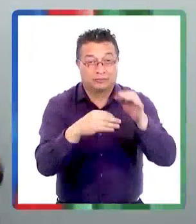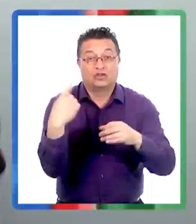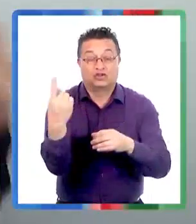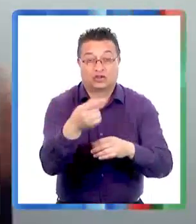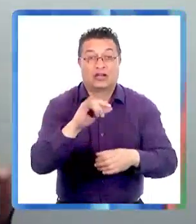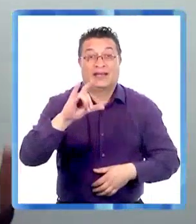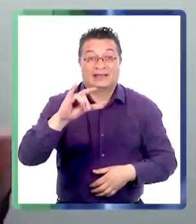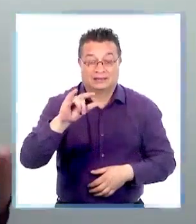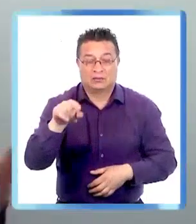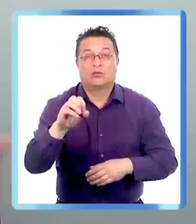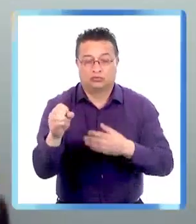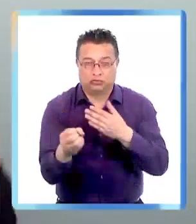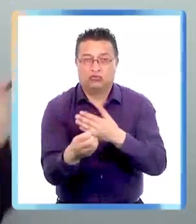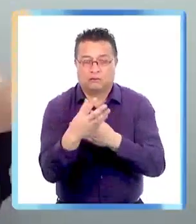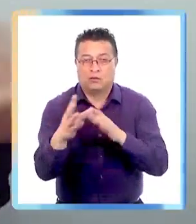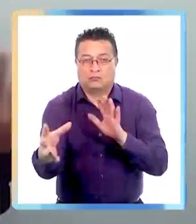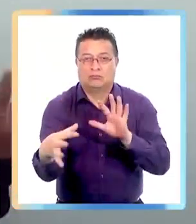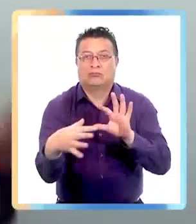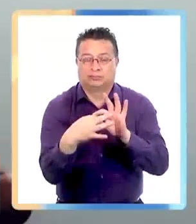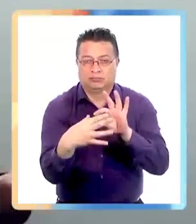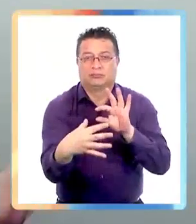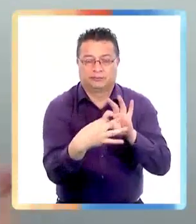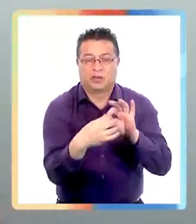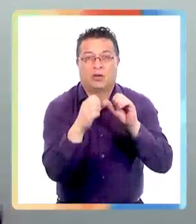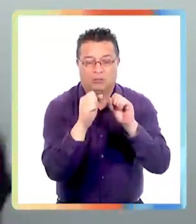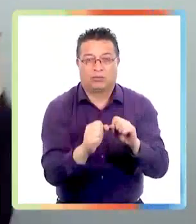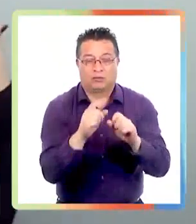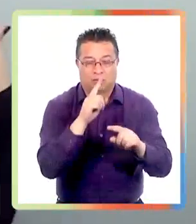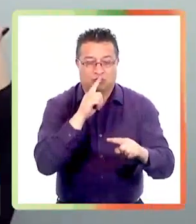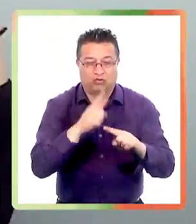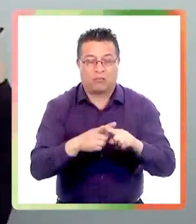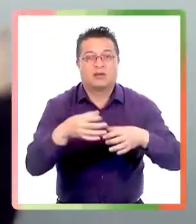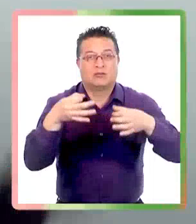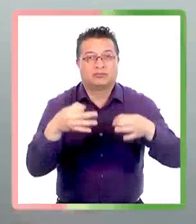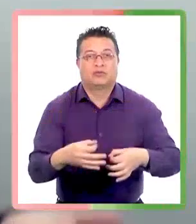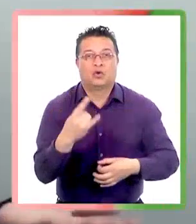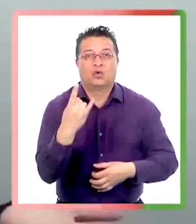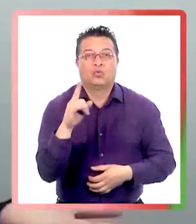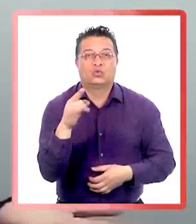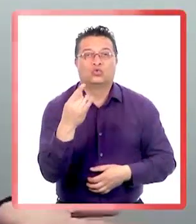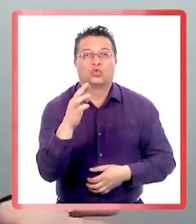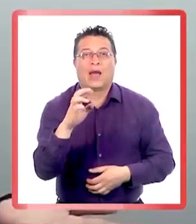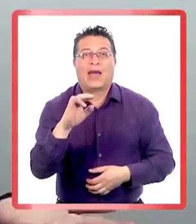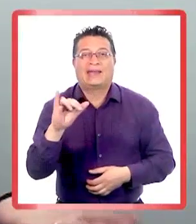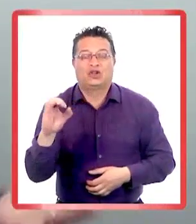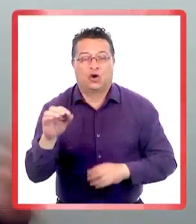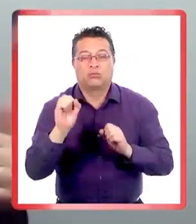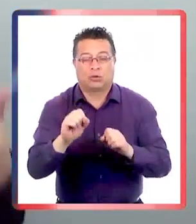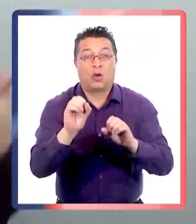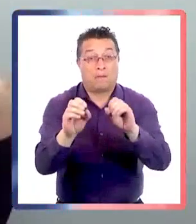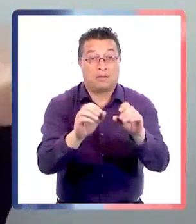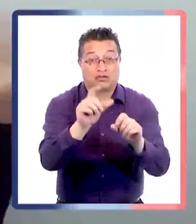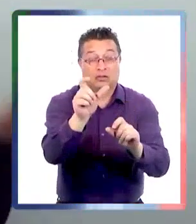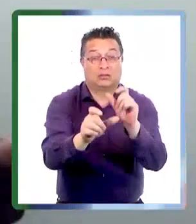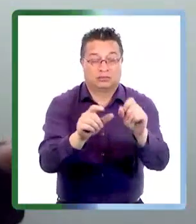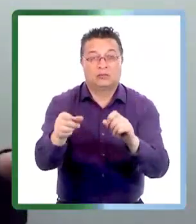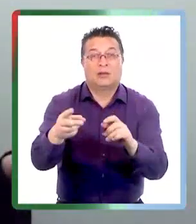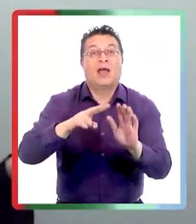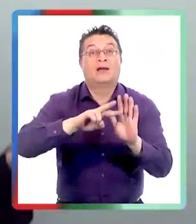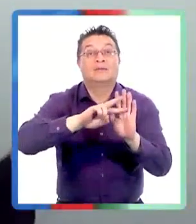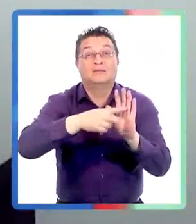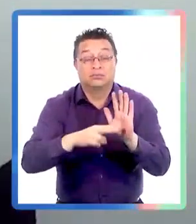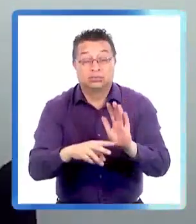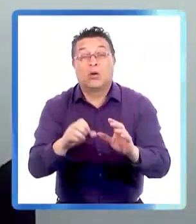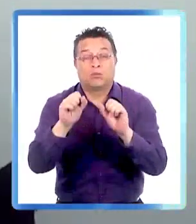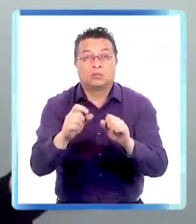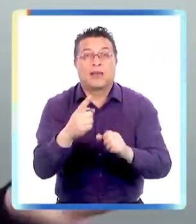era a los usuarios de Instagram a crear su cuenta de Threads para poder quedarse con el su nombre del usuario, cosa que llamó a muchas personas